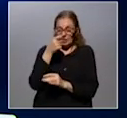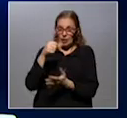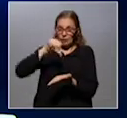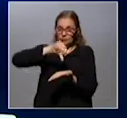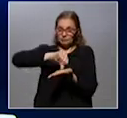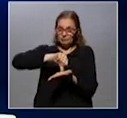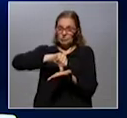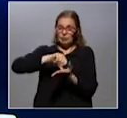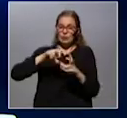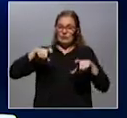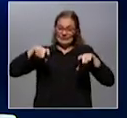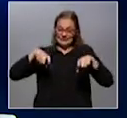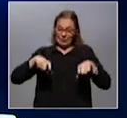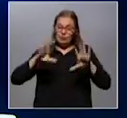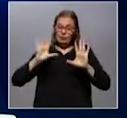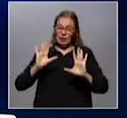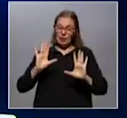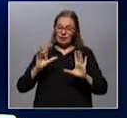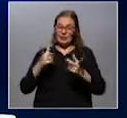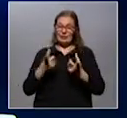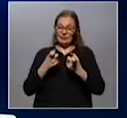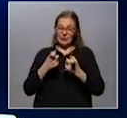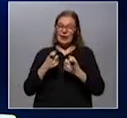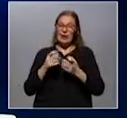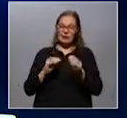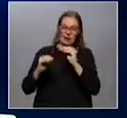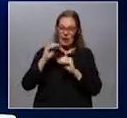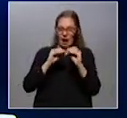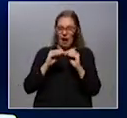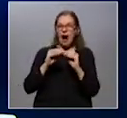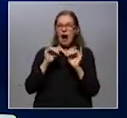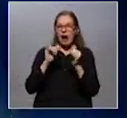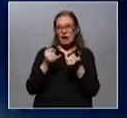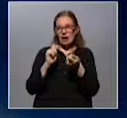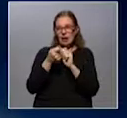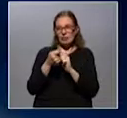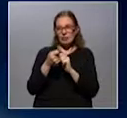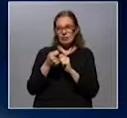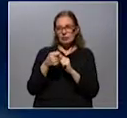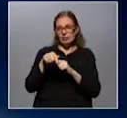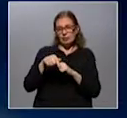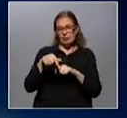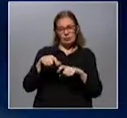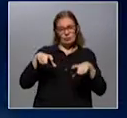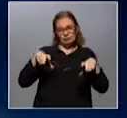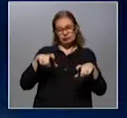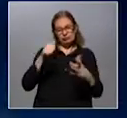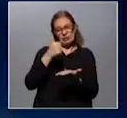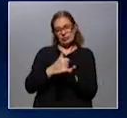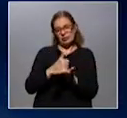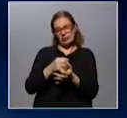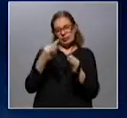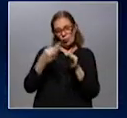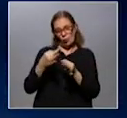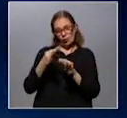Con el Estadio Centenario Estadio Centenario Que necesitará seguramente Reformas para poder recibir Sin esto No somos sede, seguro No, seguro Claro Esto